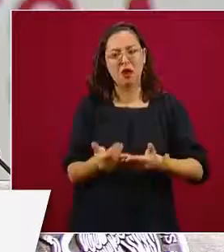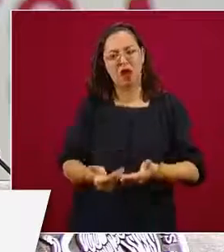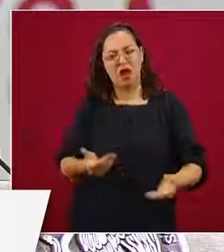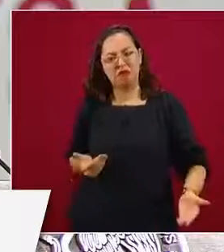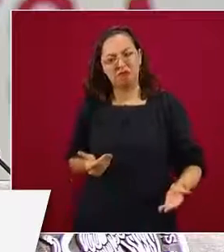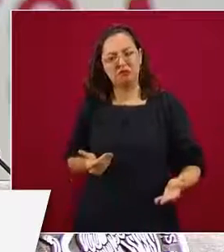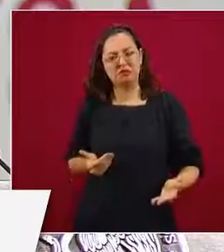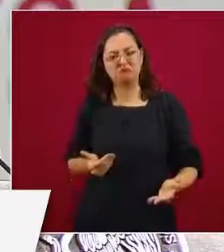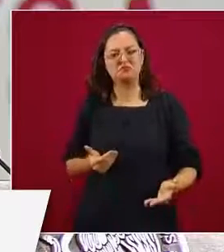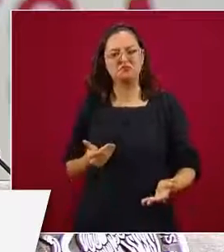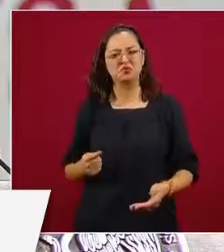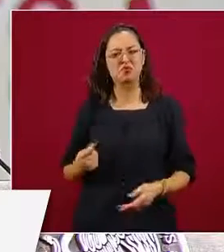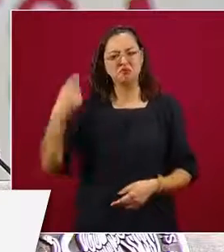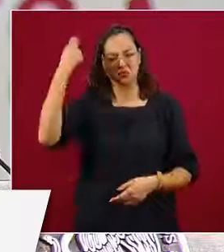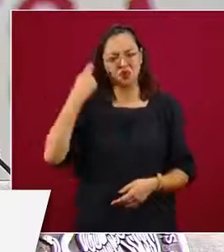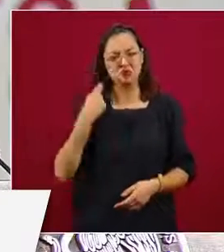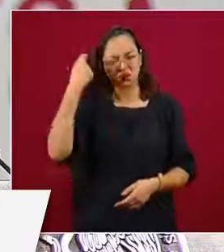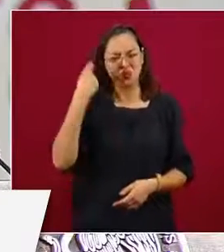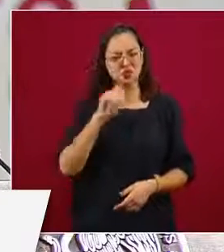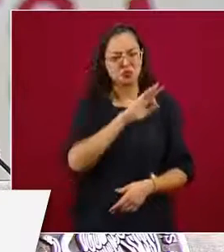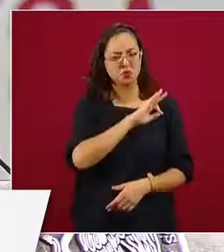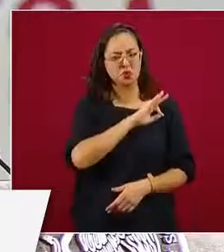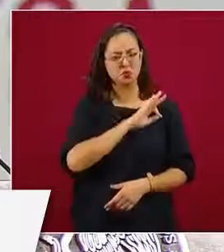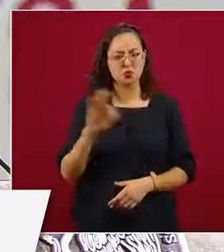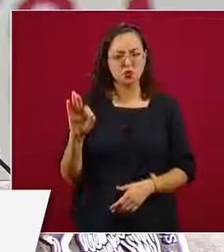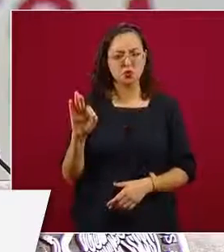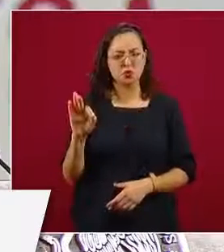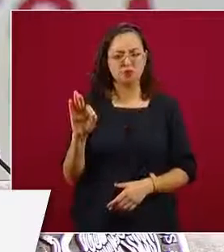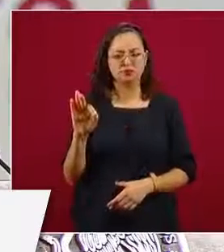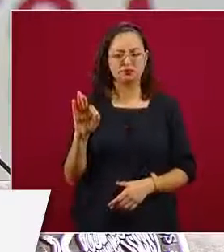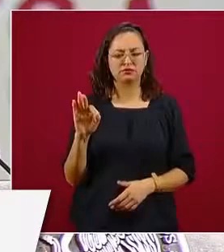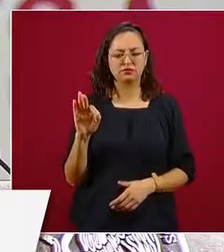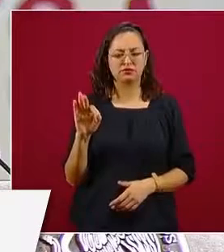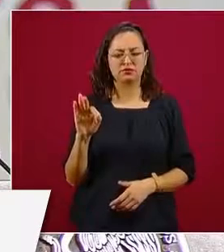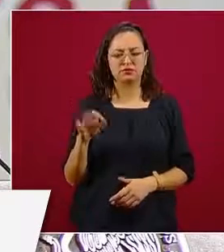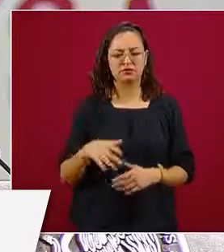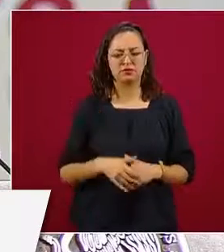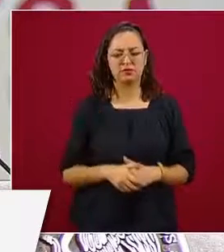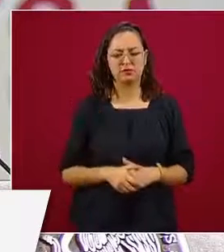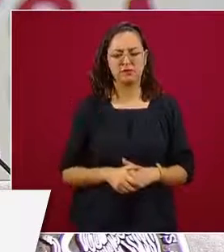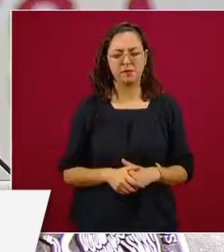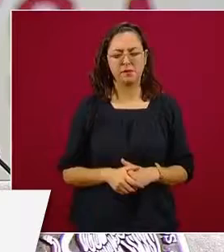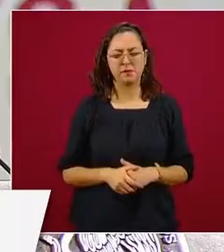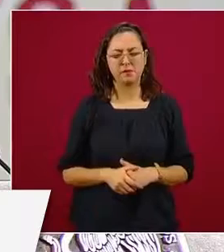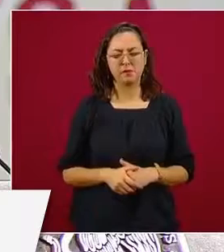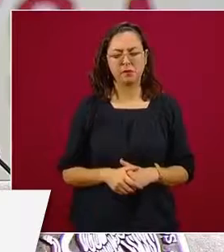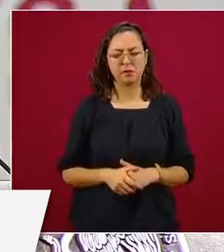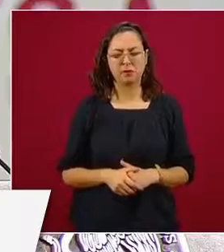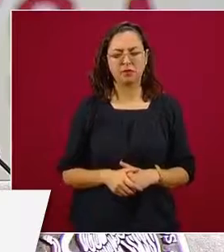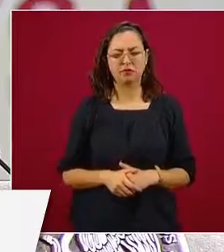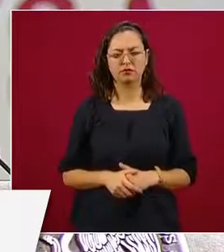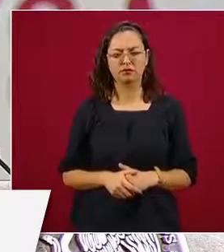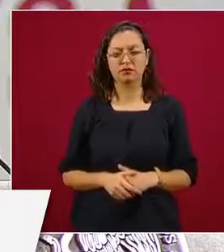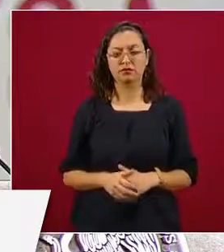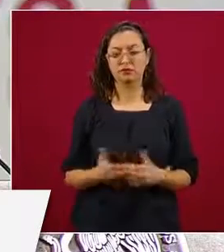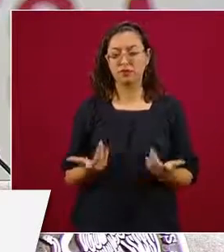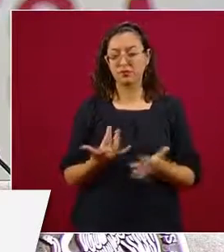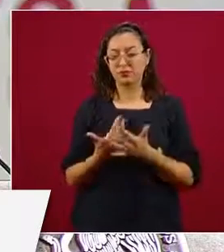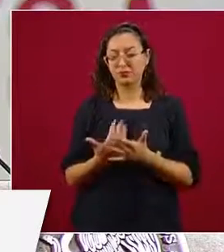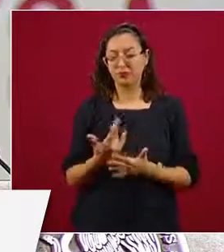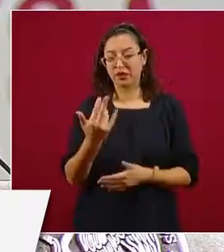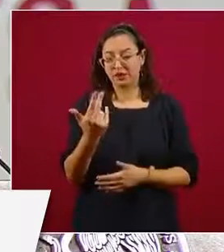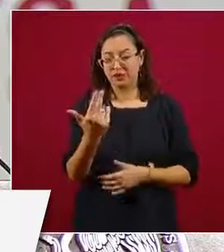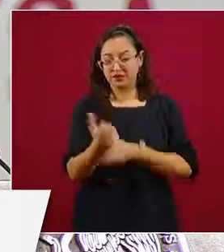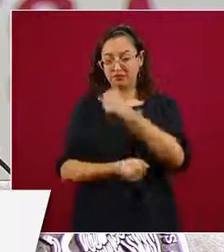la pensión de 25 a